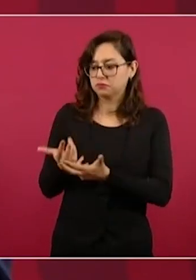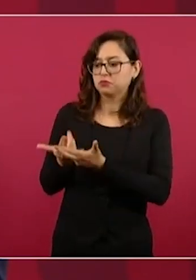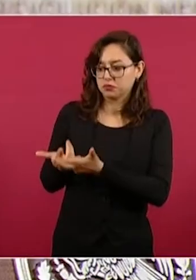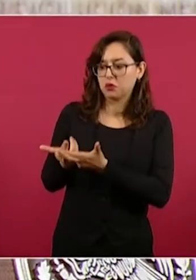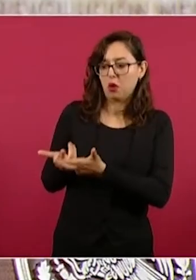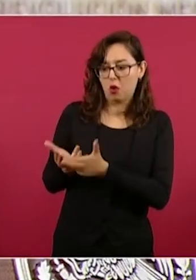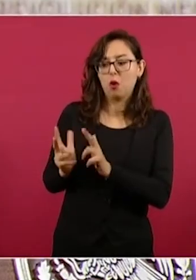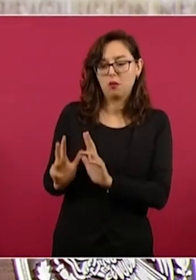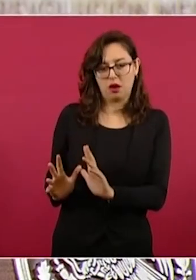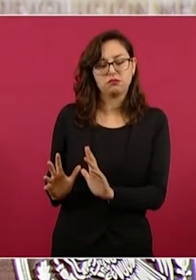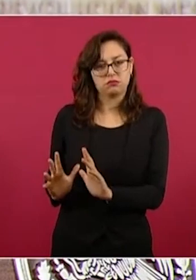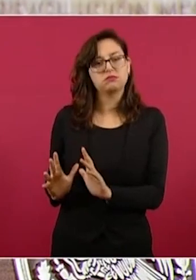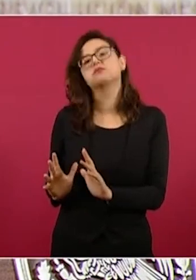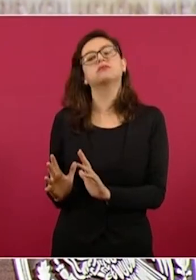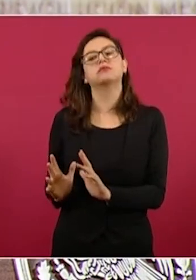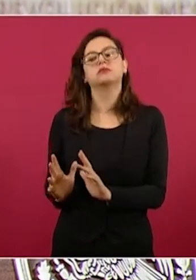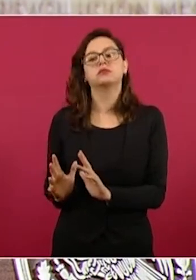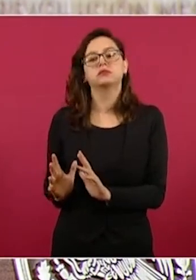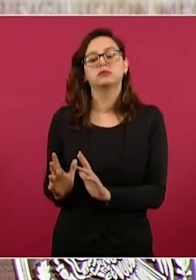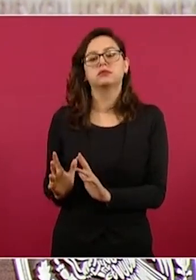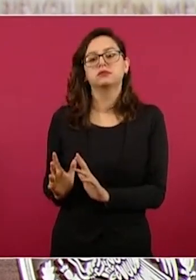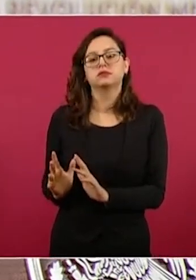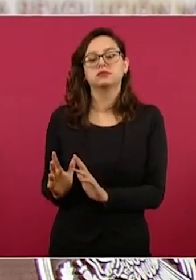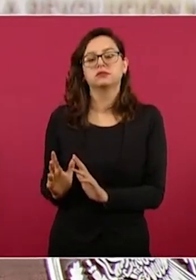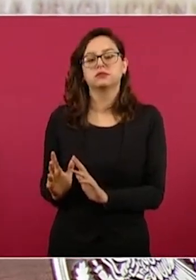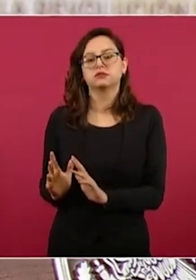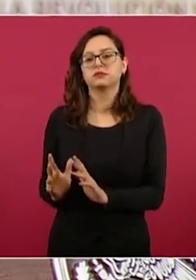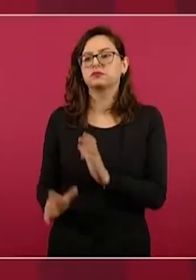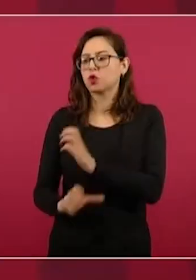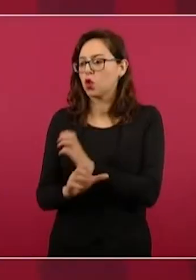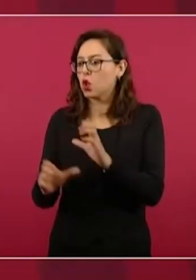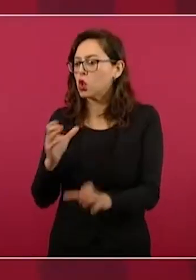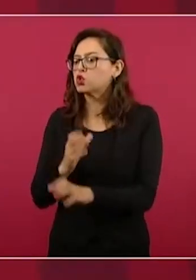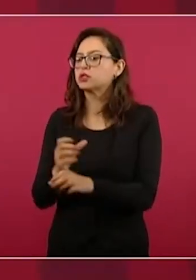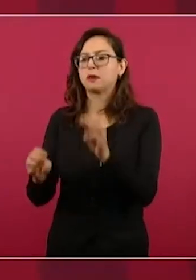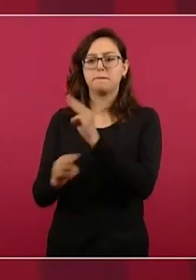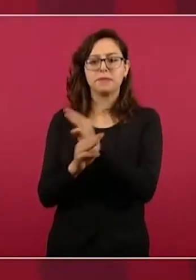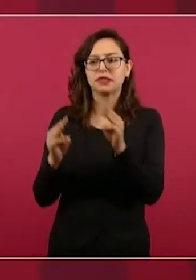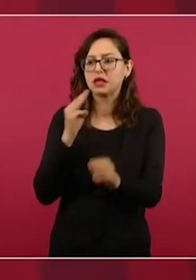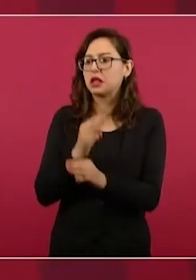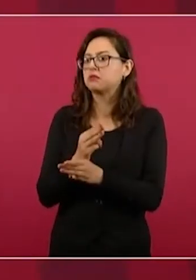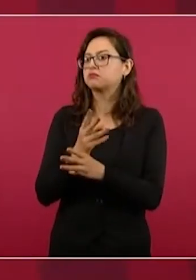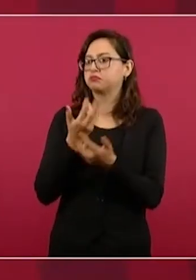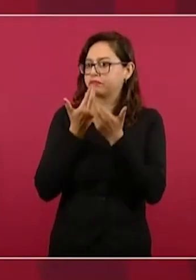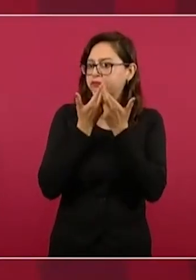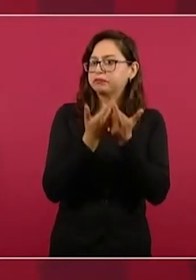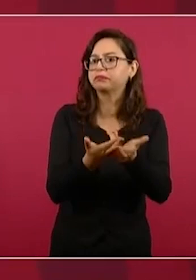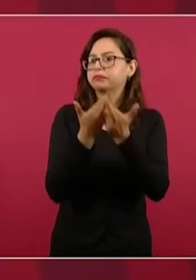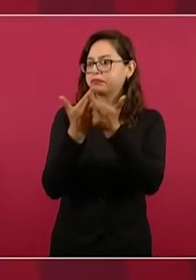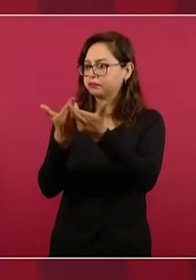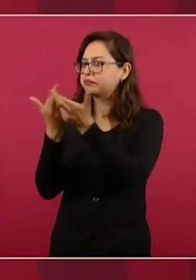y tenemos mercancías suficientes y